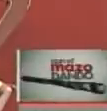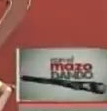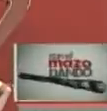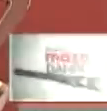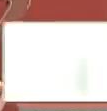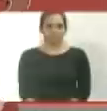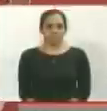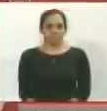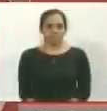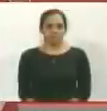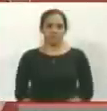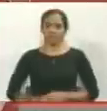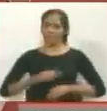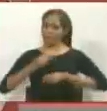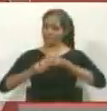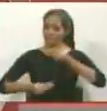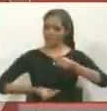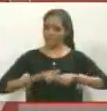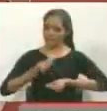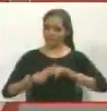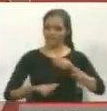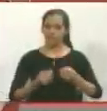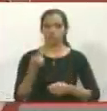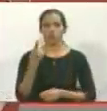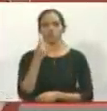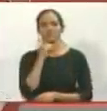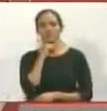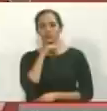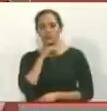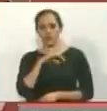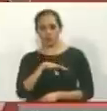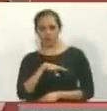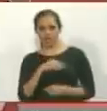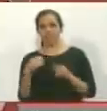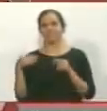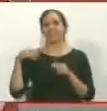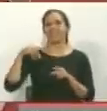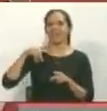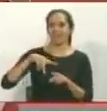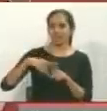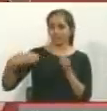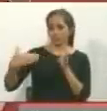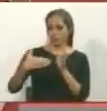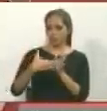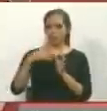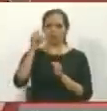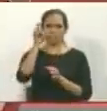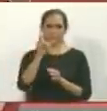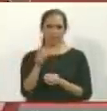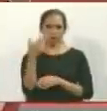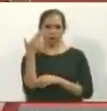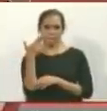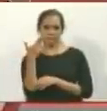Sector Sector Lagallera Lagallera del barrio La Paz